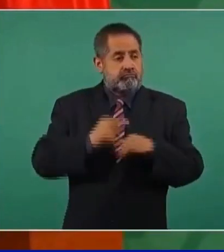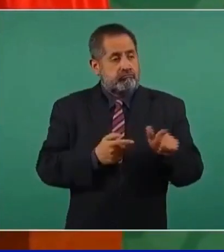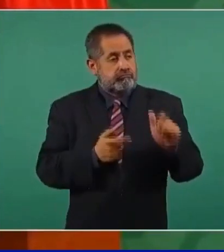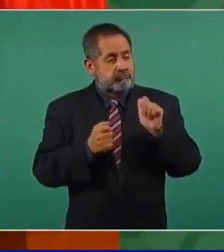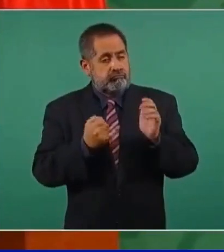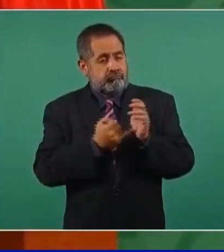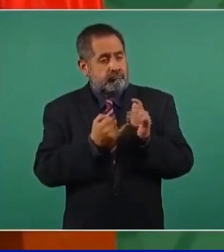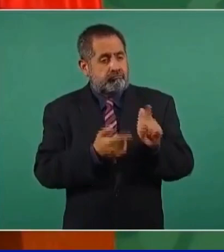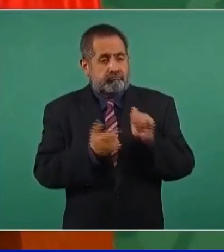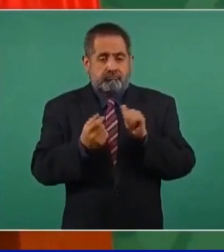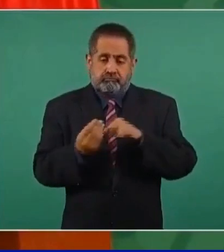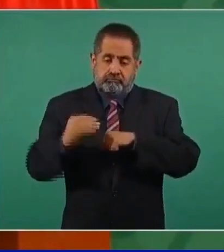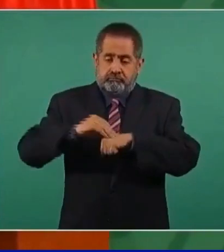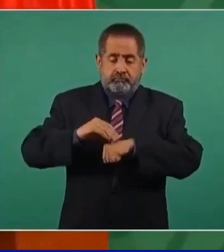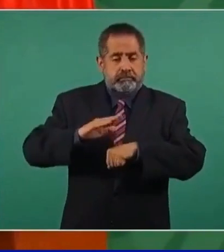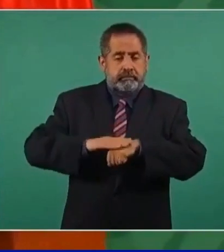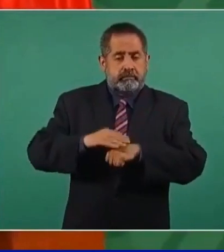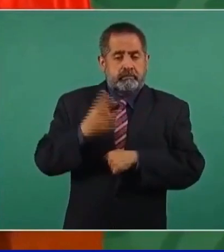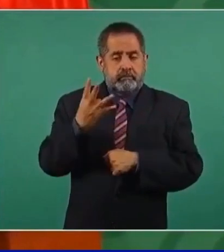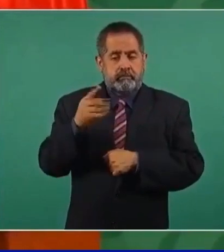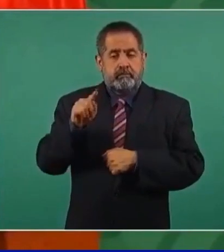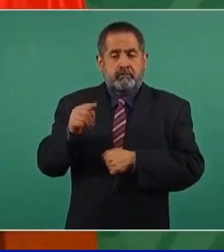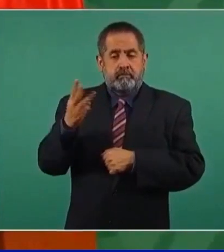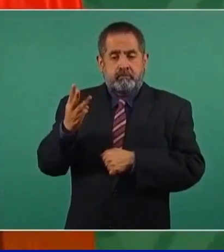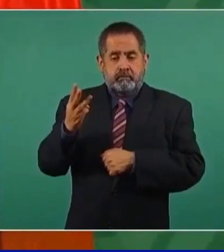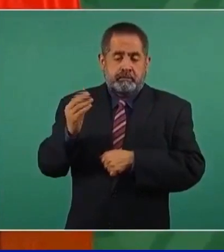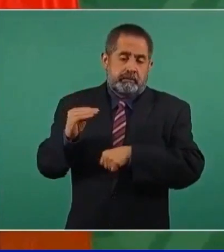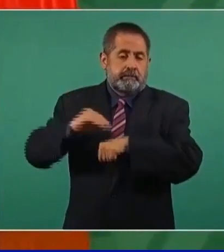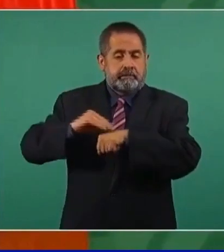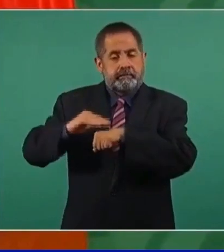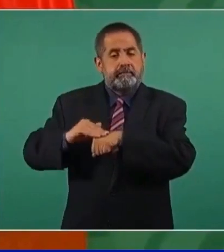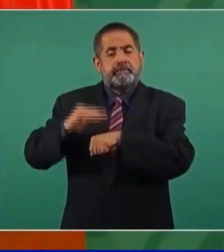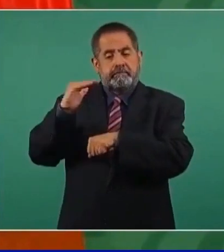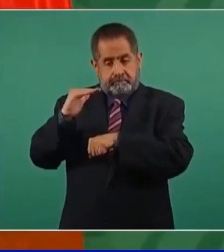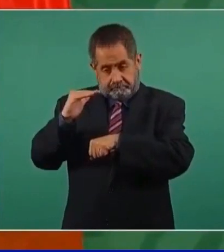tenemos un ingreso de 4.3 arriba,